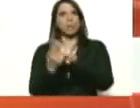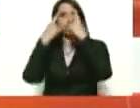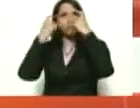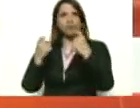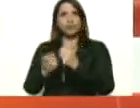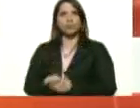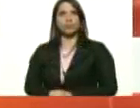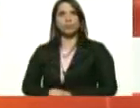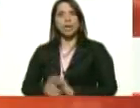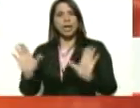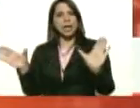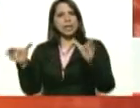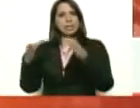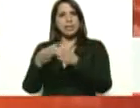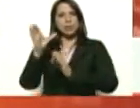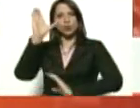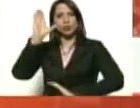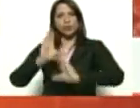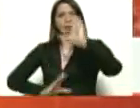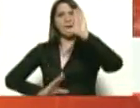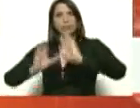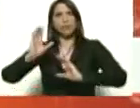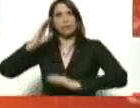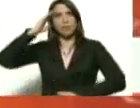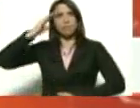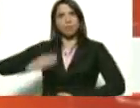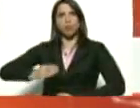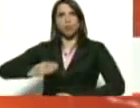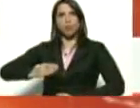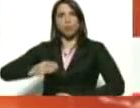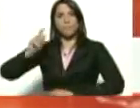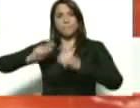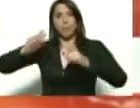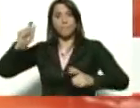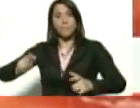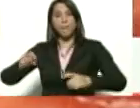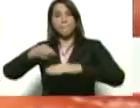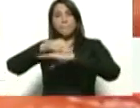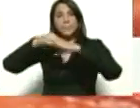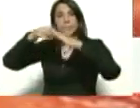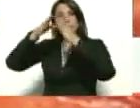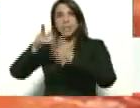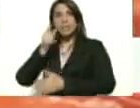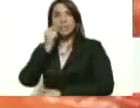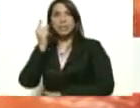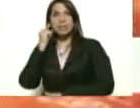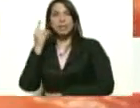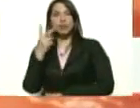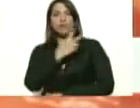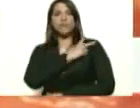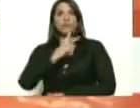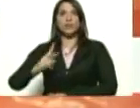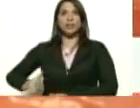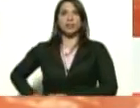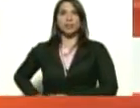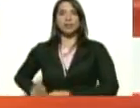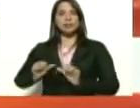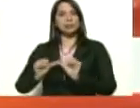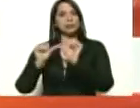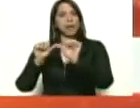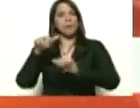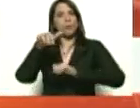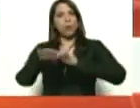equipo de científicos, militares, civiles, ministros, ministras, vicepresidentas, sigamos adelante,